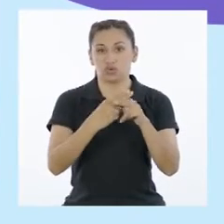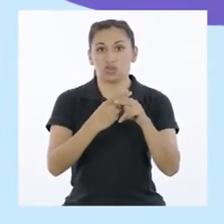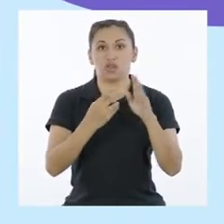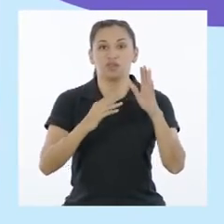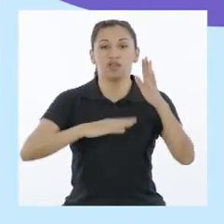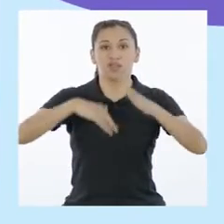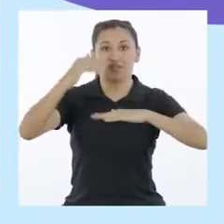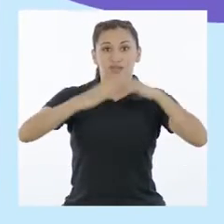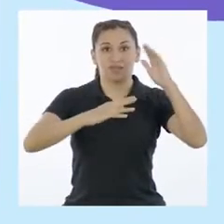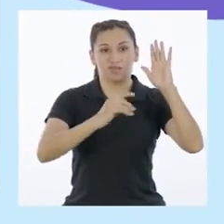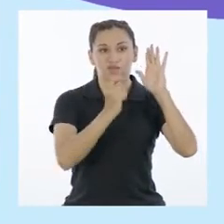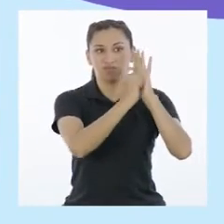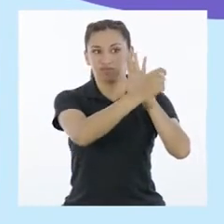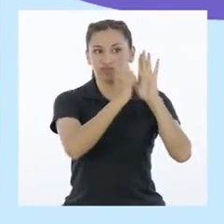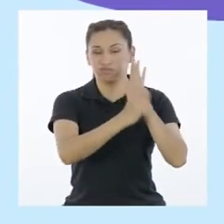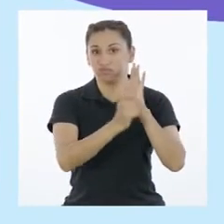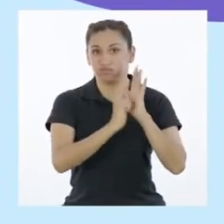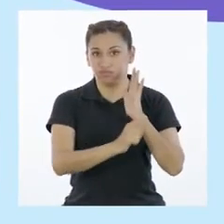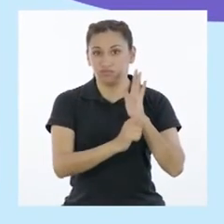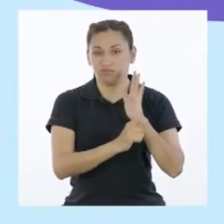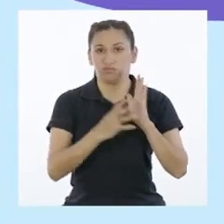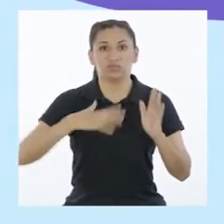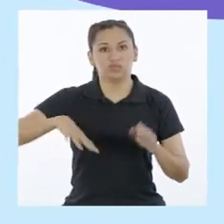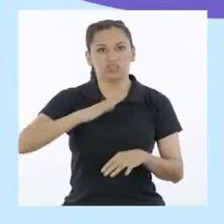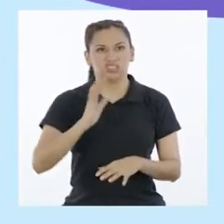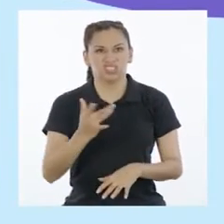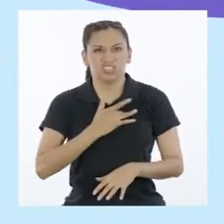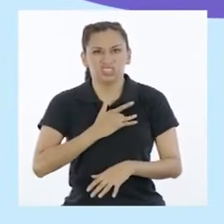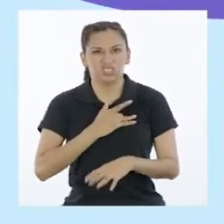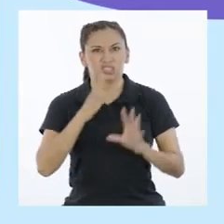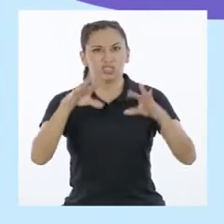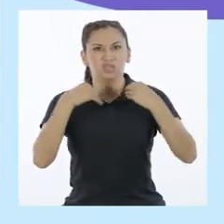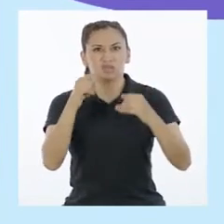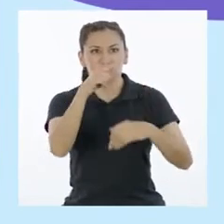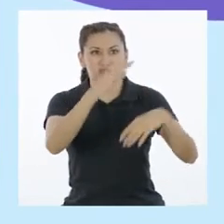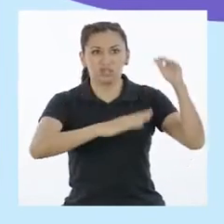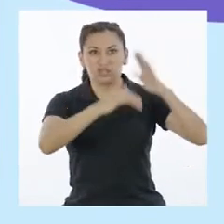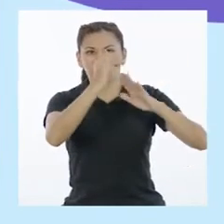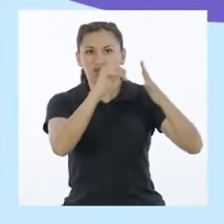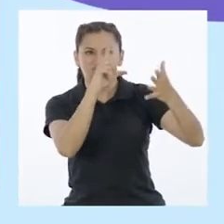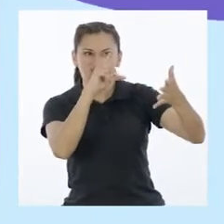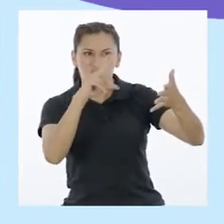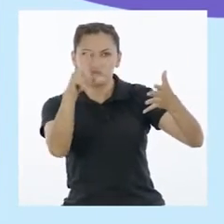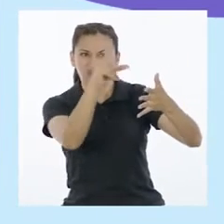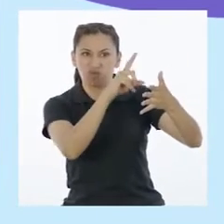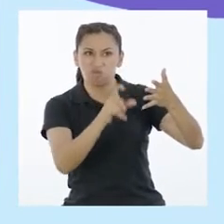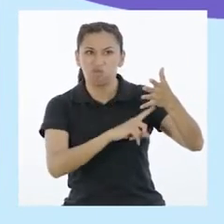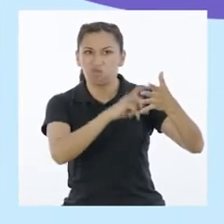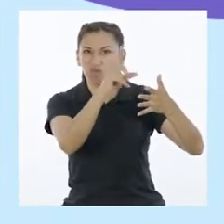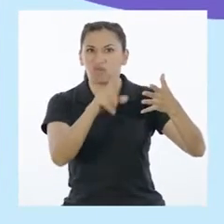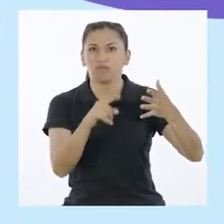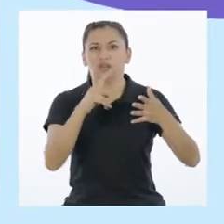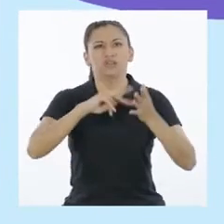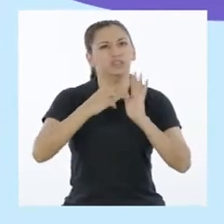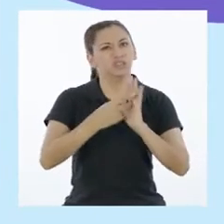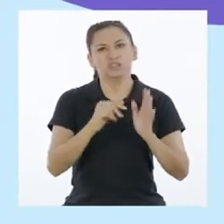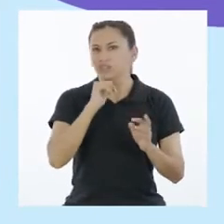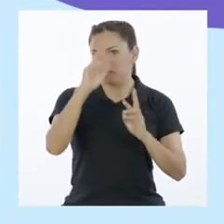sus nombres en los adobes del recinto. Estamos indignados porque el daño que han hecho a esos restos arqueológicos es